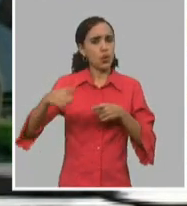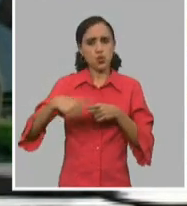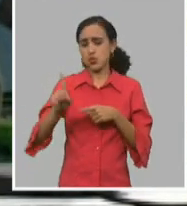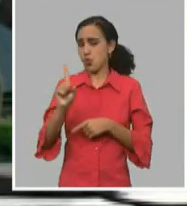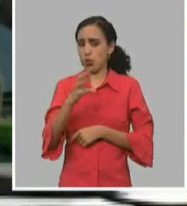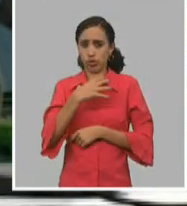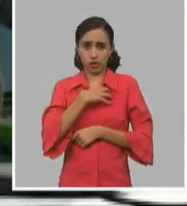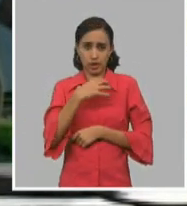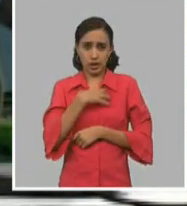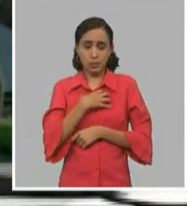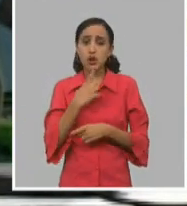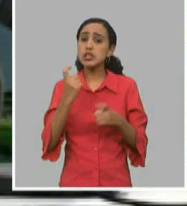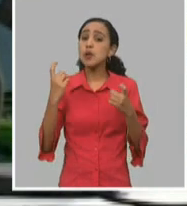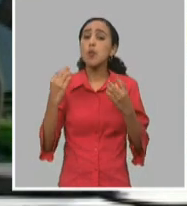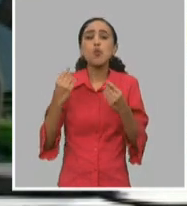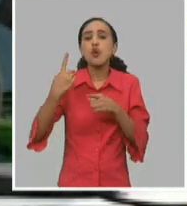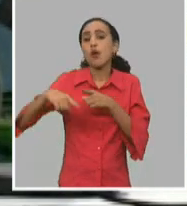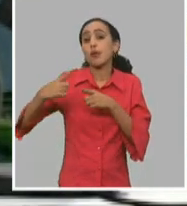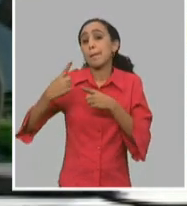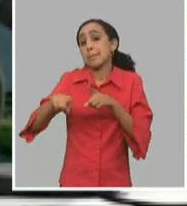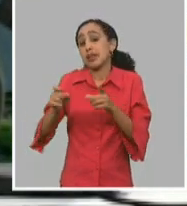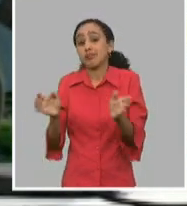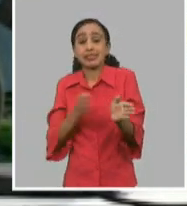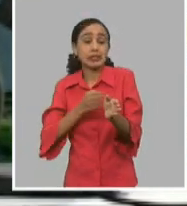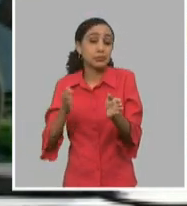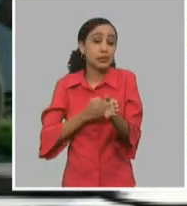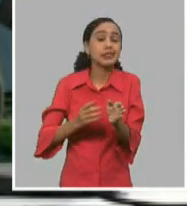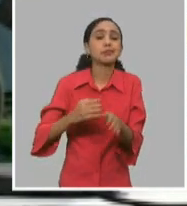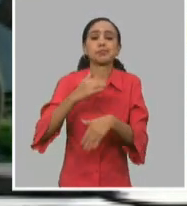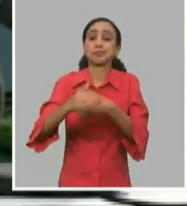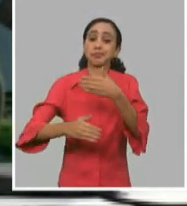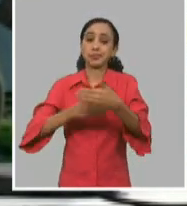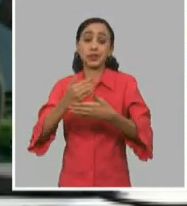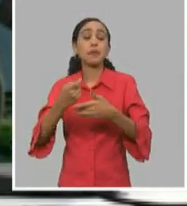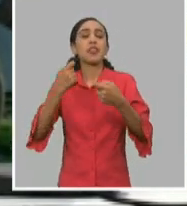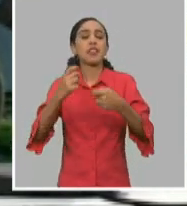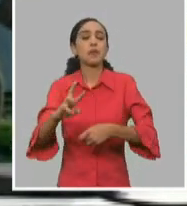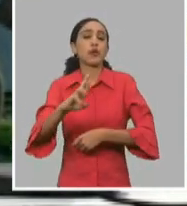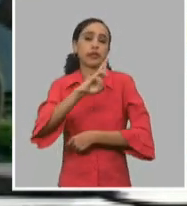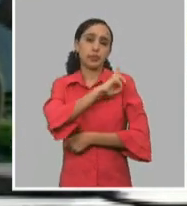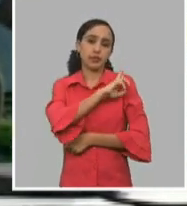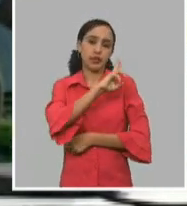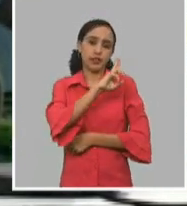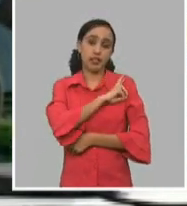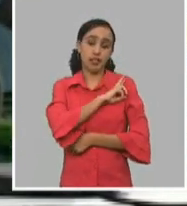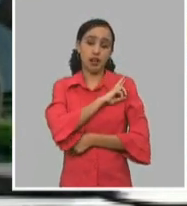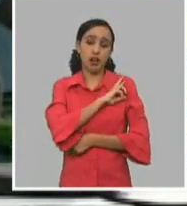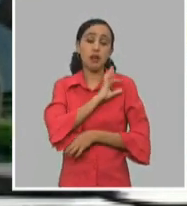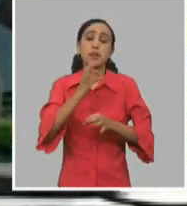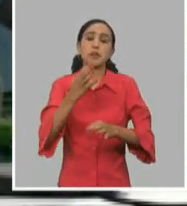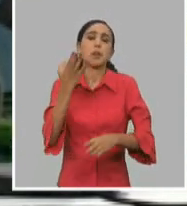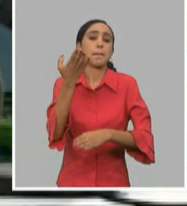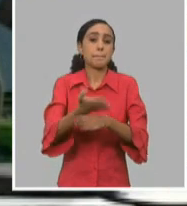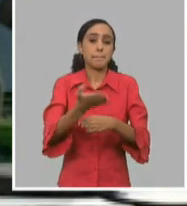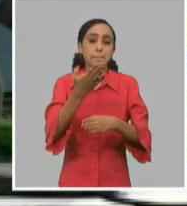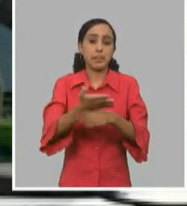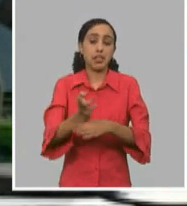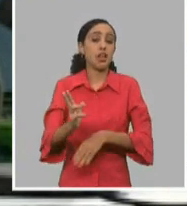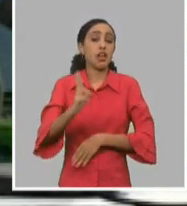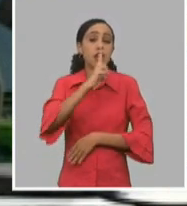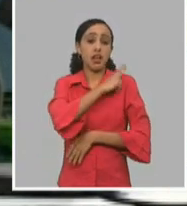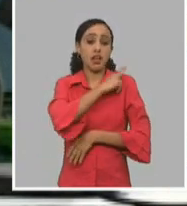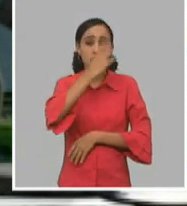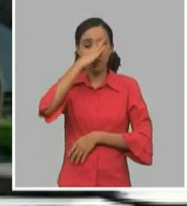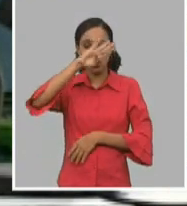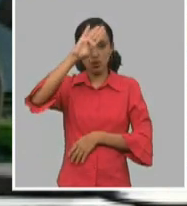necesitábamos si cometíamos indisciplina, si no trabajamos con la seriedad y la responsabilidad que se nos estaba exigiendo por la dirección del